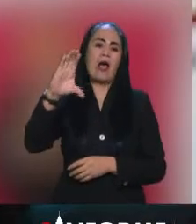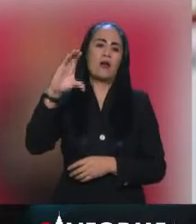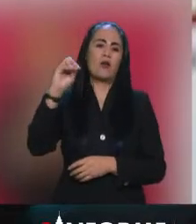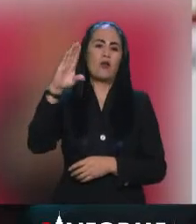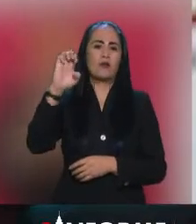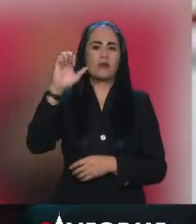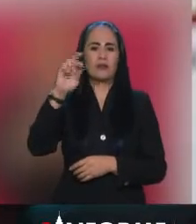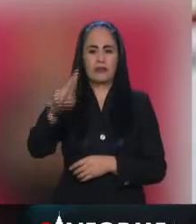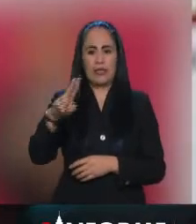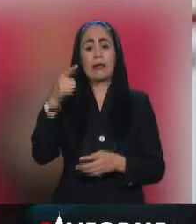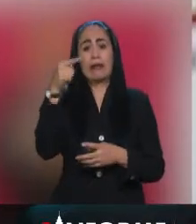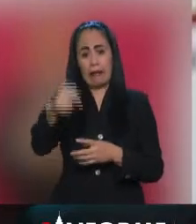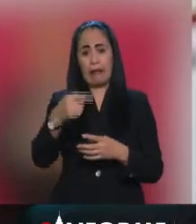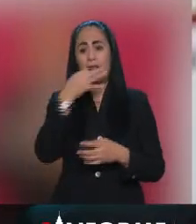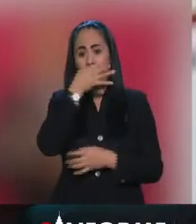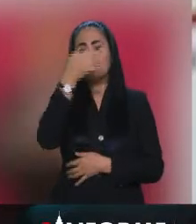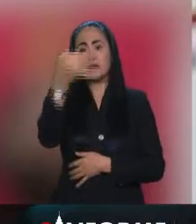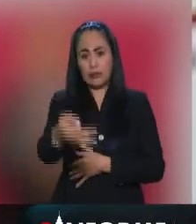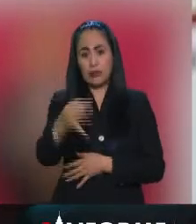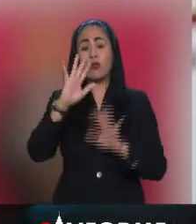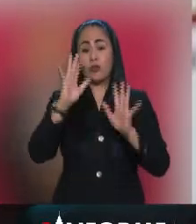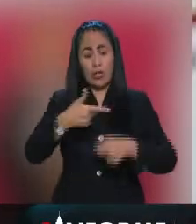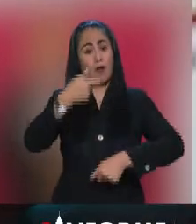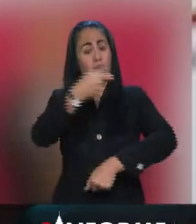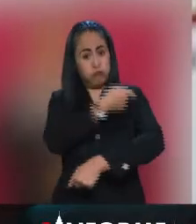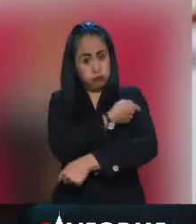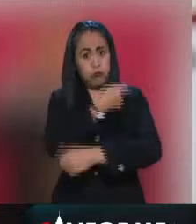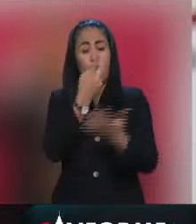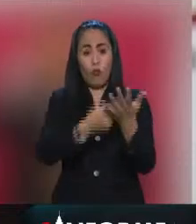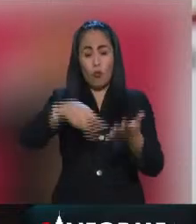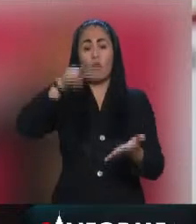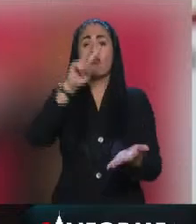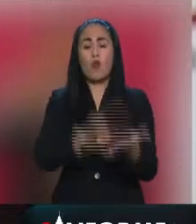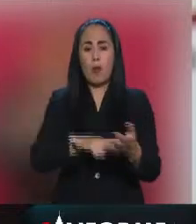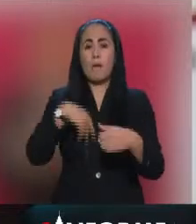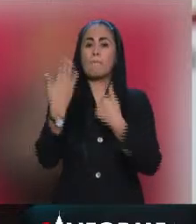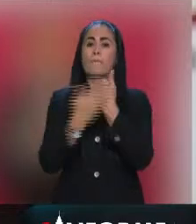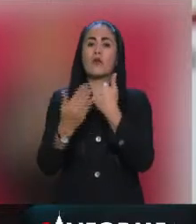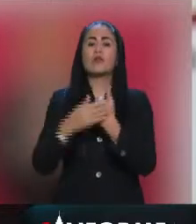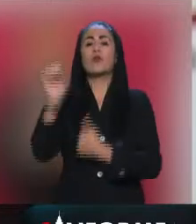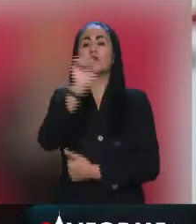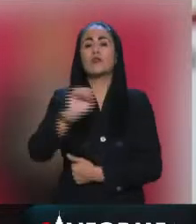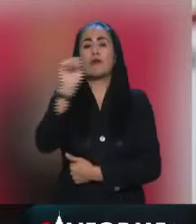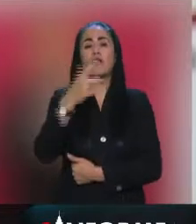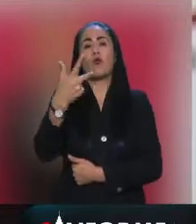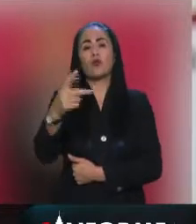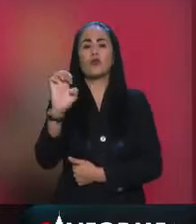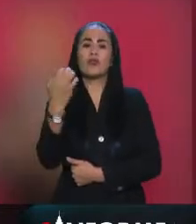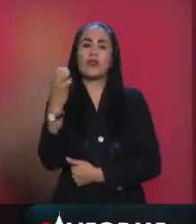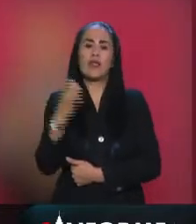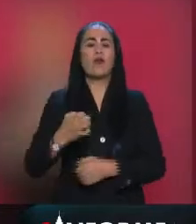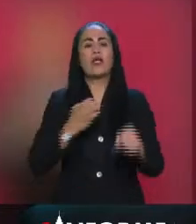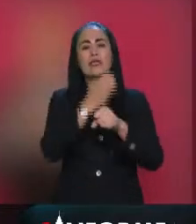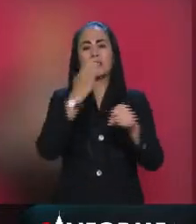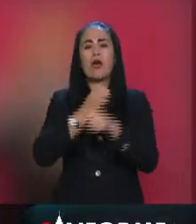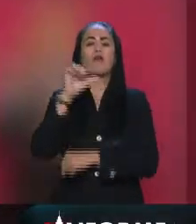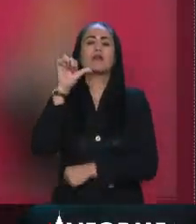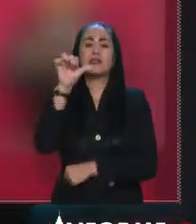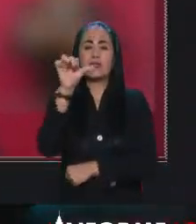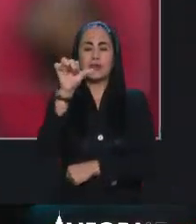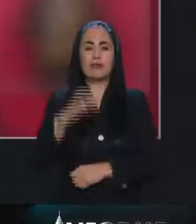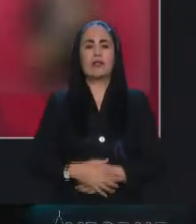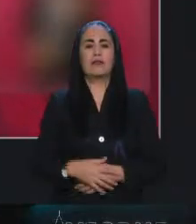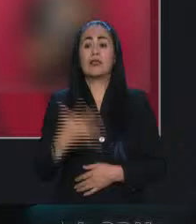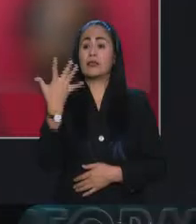comenzará a recibir su vacuna de refuerzo contra el COVID a partir del próximo sábado 8 de enero en 16 estados. Cinco